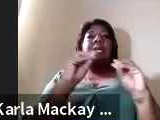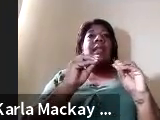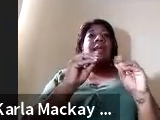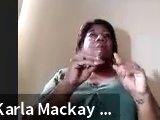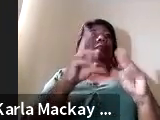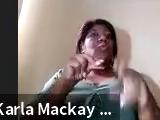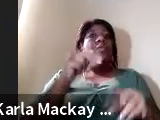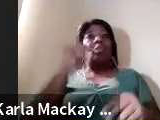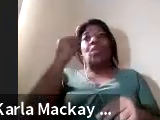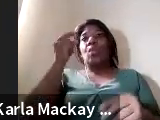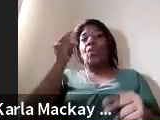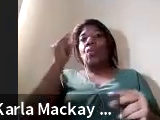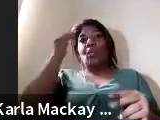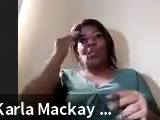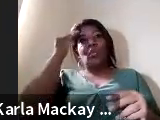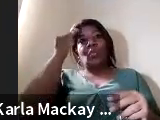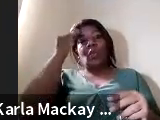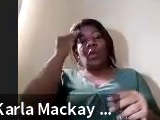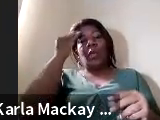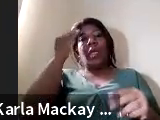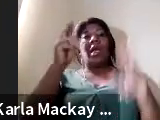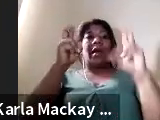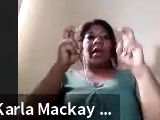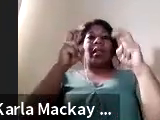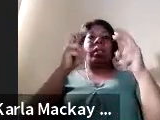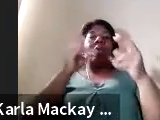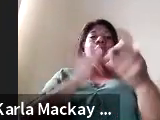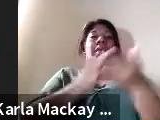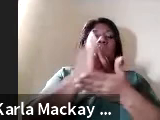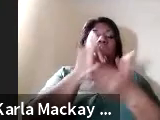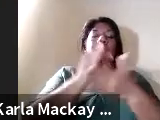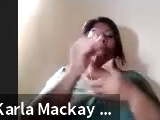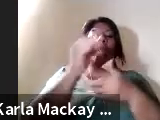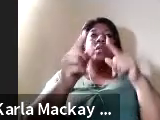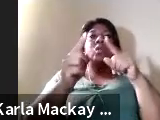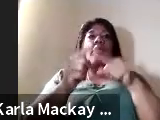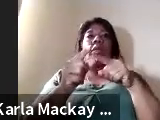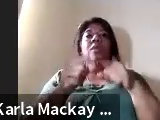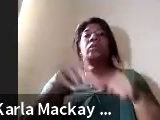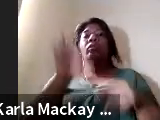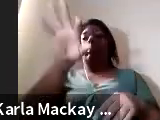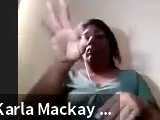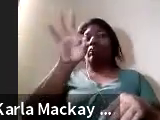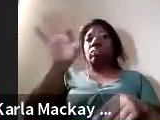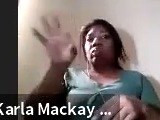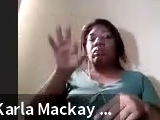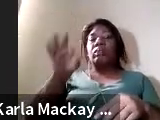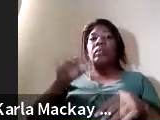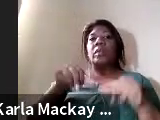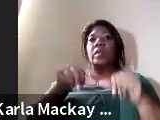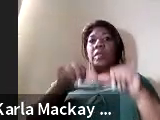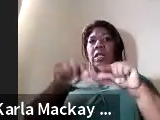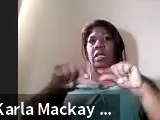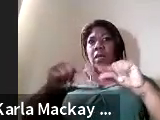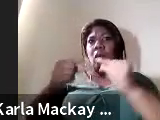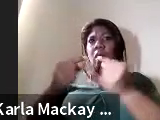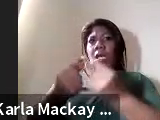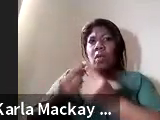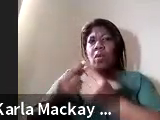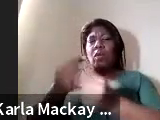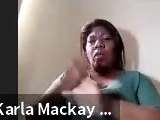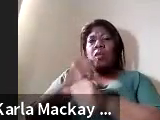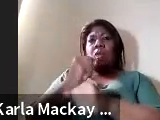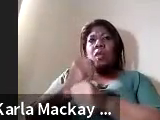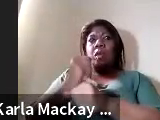lo que pensamos en compañía con algunos de los que iniciamos y lo que hemos mantenido en este proyecto, crear